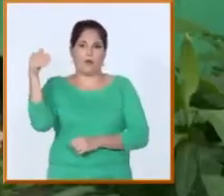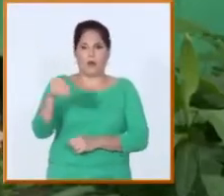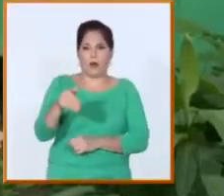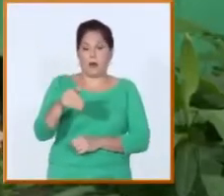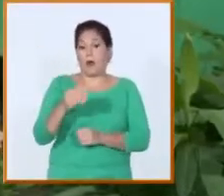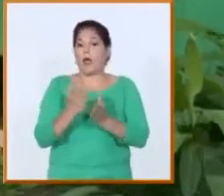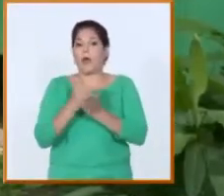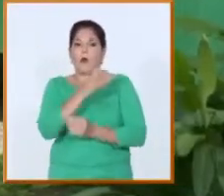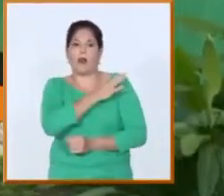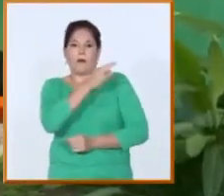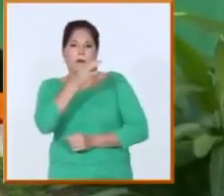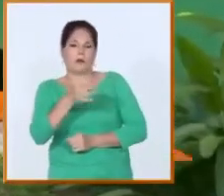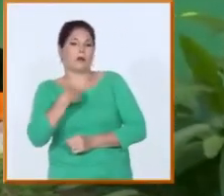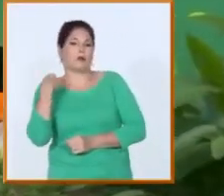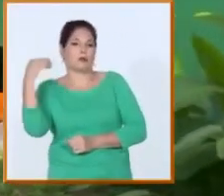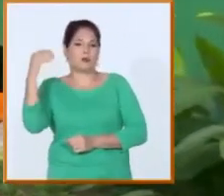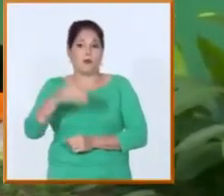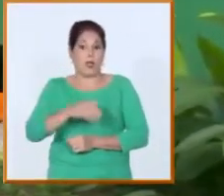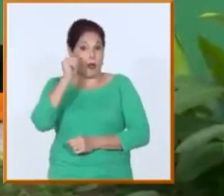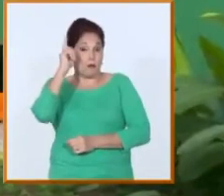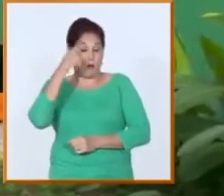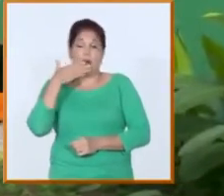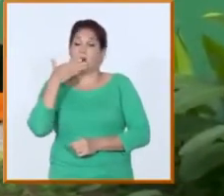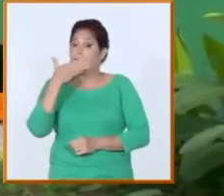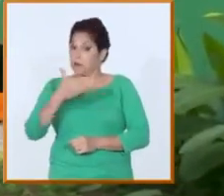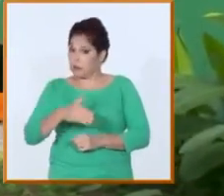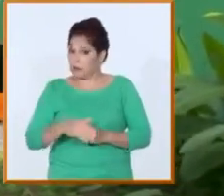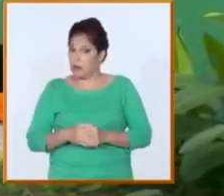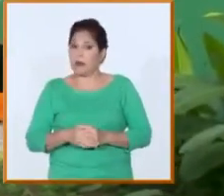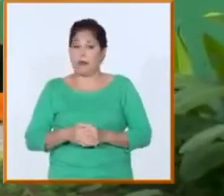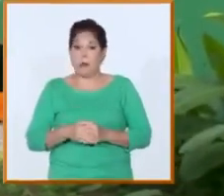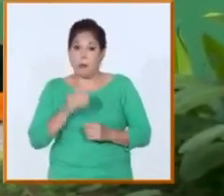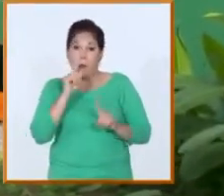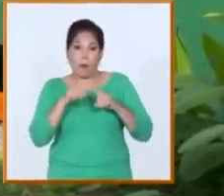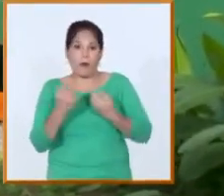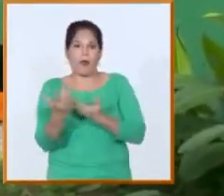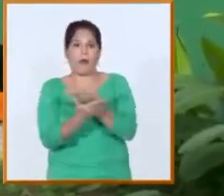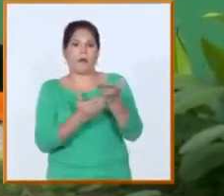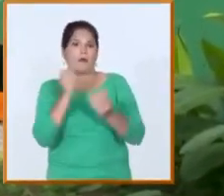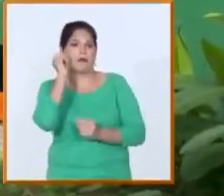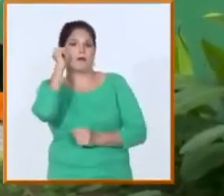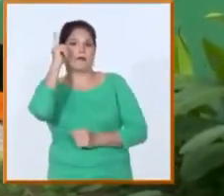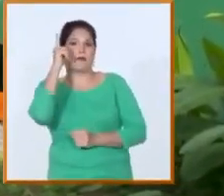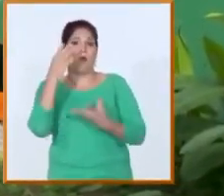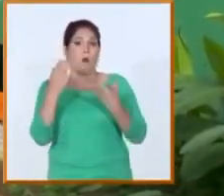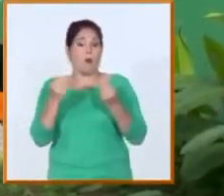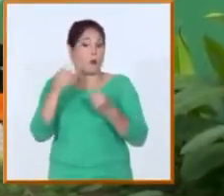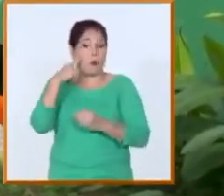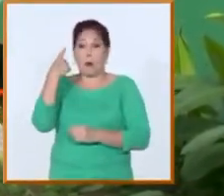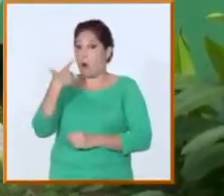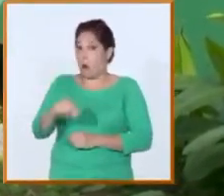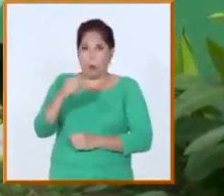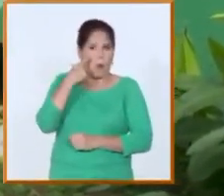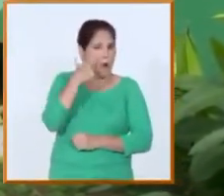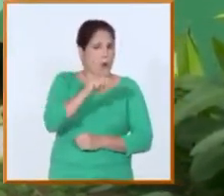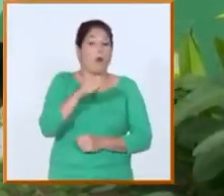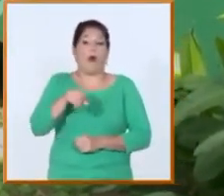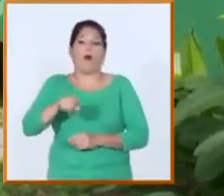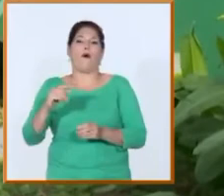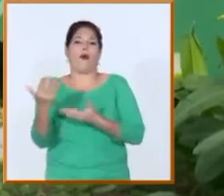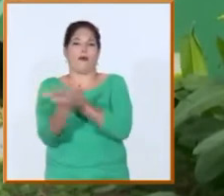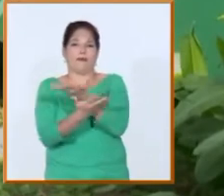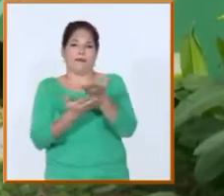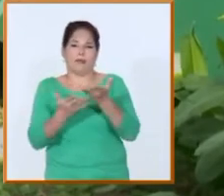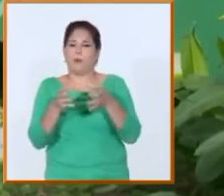escuela y realmente fue una experiencia muy grata para mí para todos nosotros que pudimos compartir compartimos con muchas personas que no conocíamos igual que con personas de la universidad